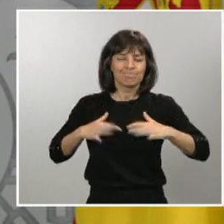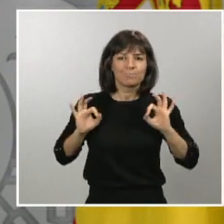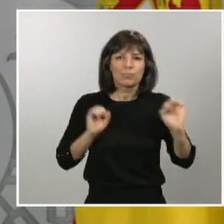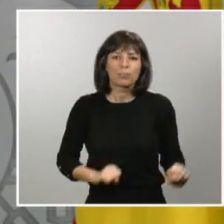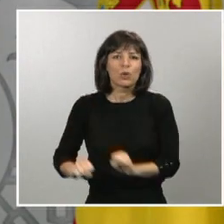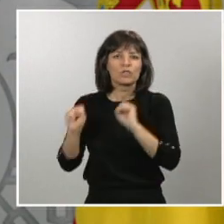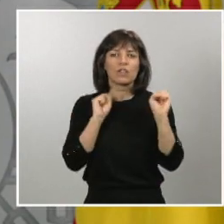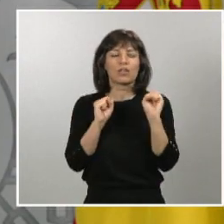fundamentalmente residentes.